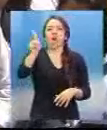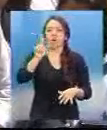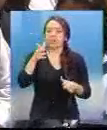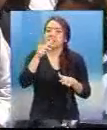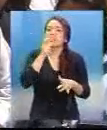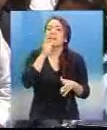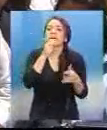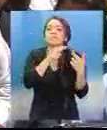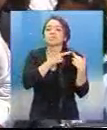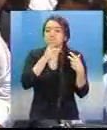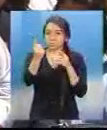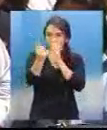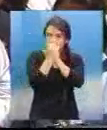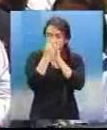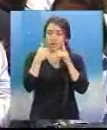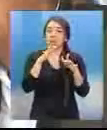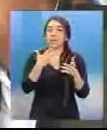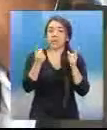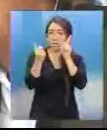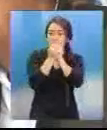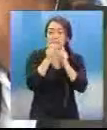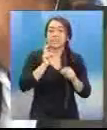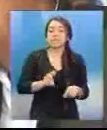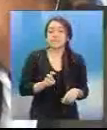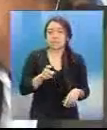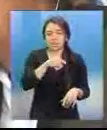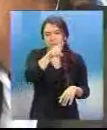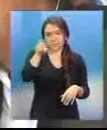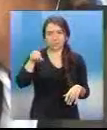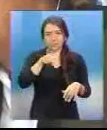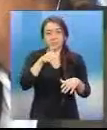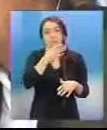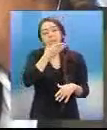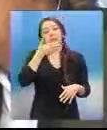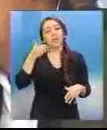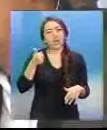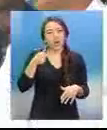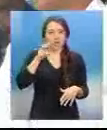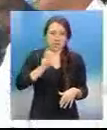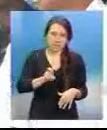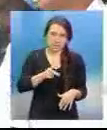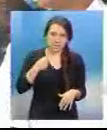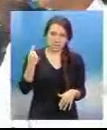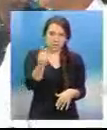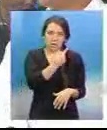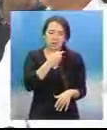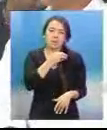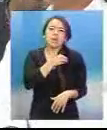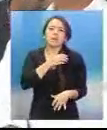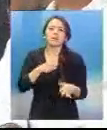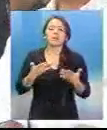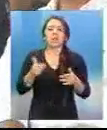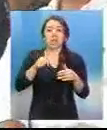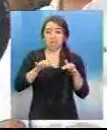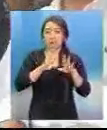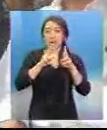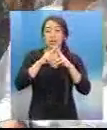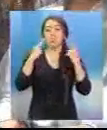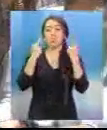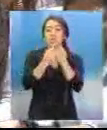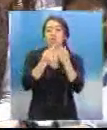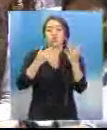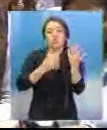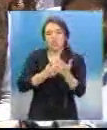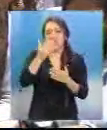todos y que la justicia se mejore. Anunció que para el próximo 21 de noviembre está programada otra reunión con los cantones.